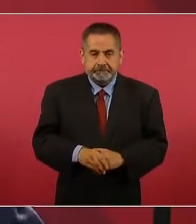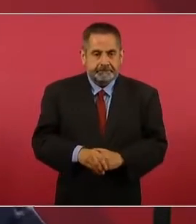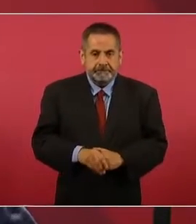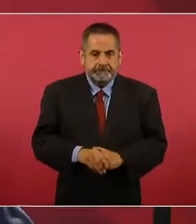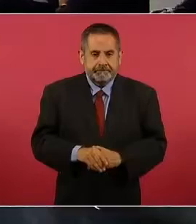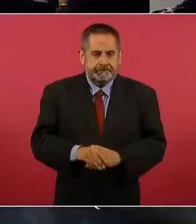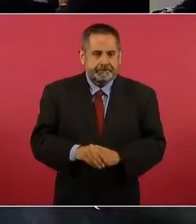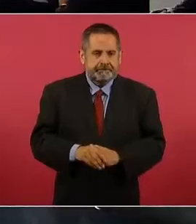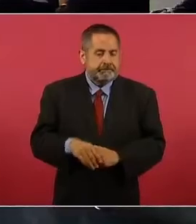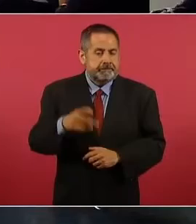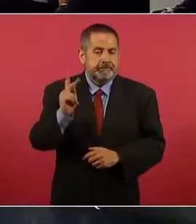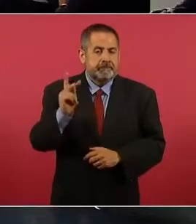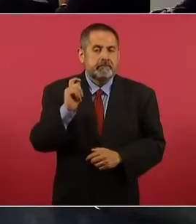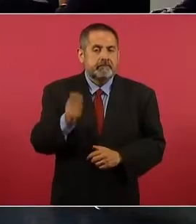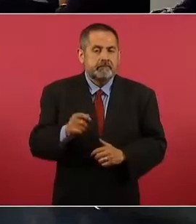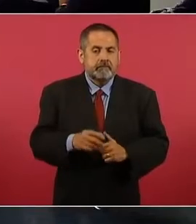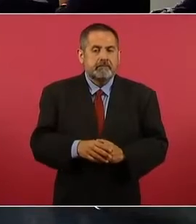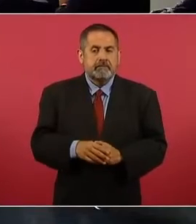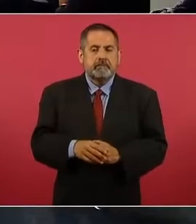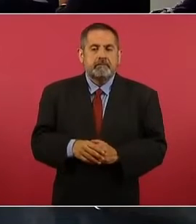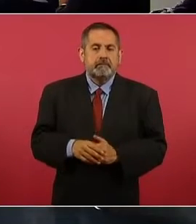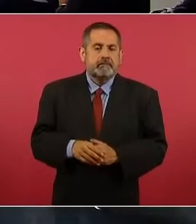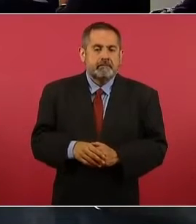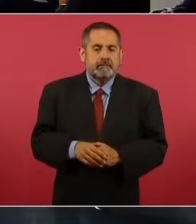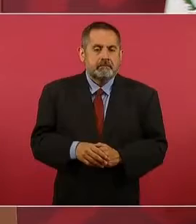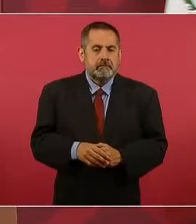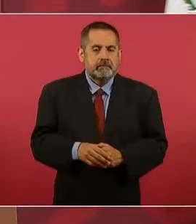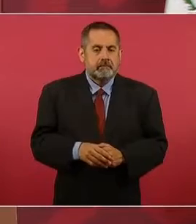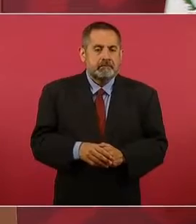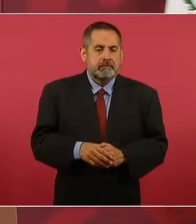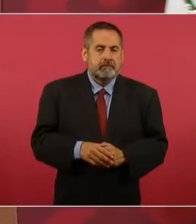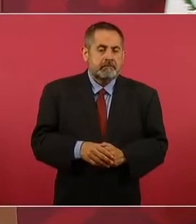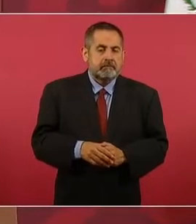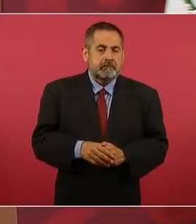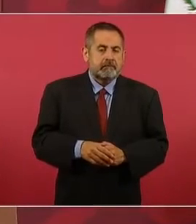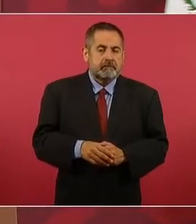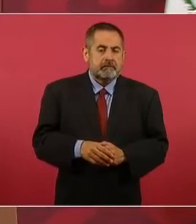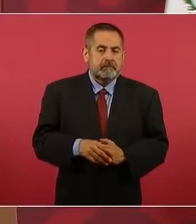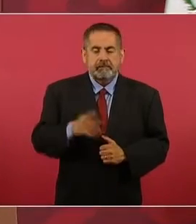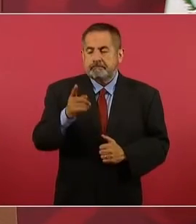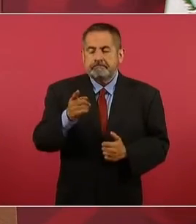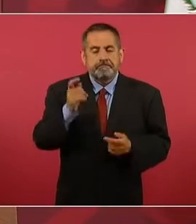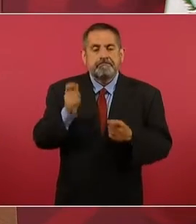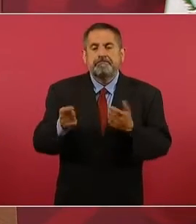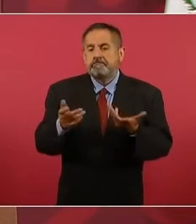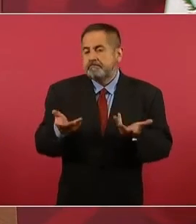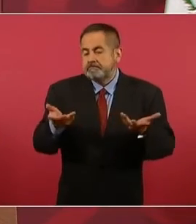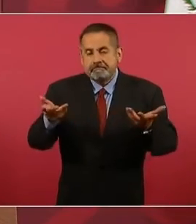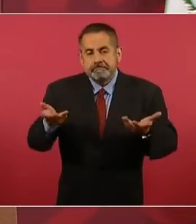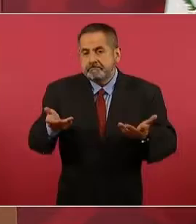depende mucho